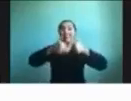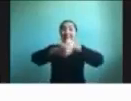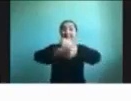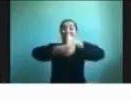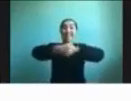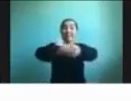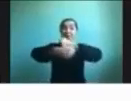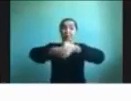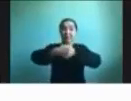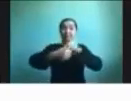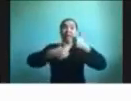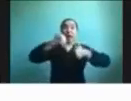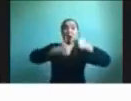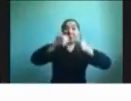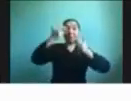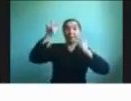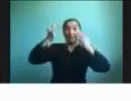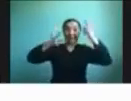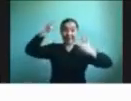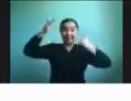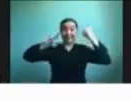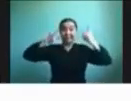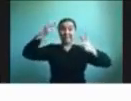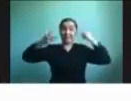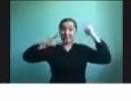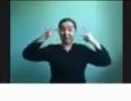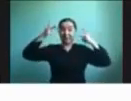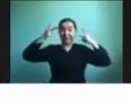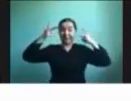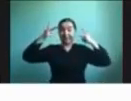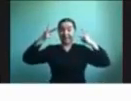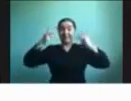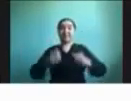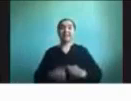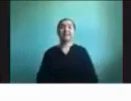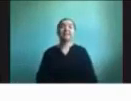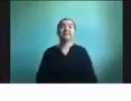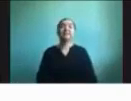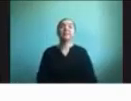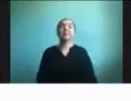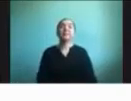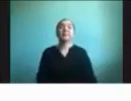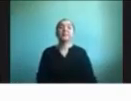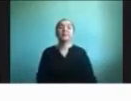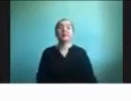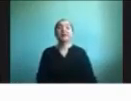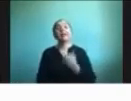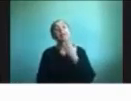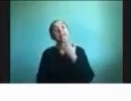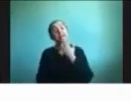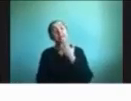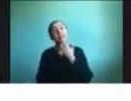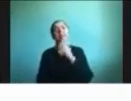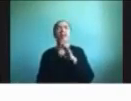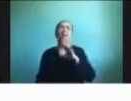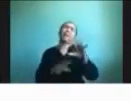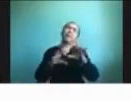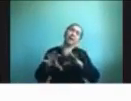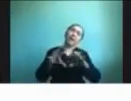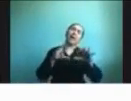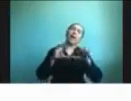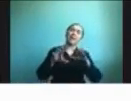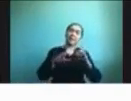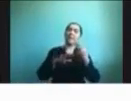disfraces también además de tanta actividad es importante que nos vamos a dar nuestro